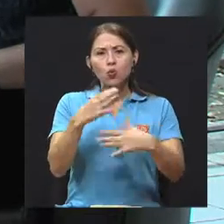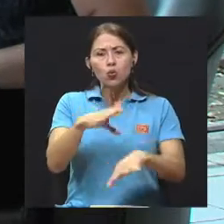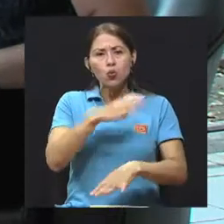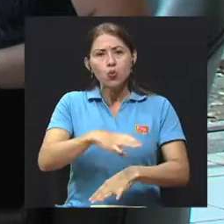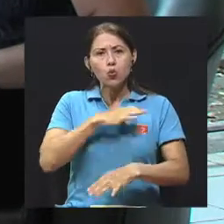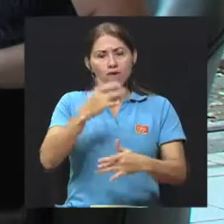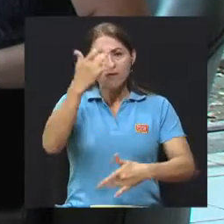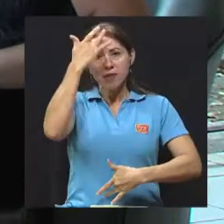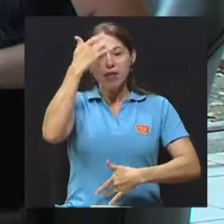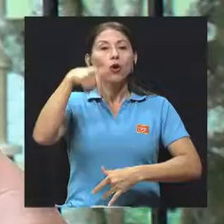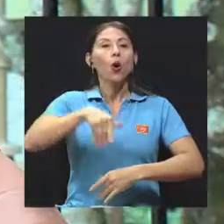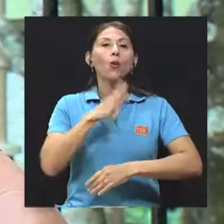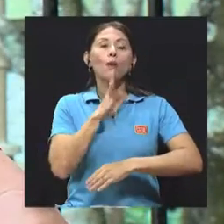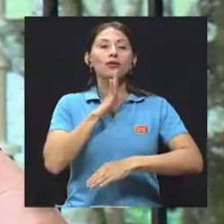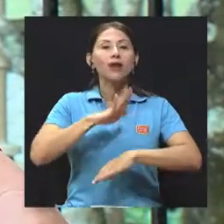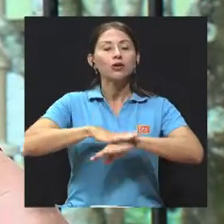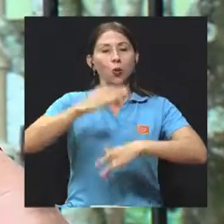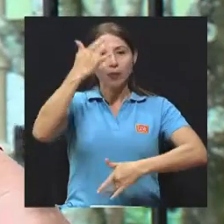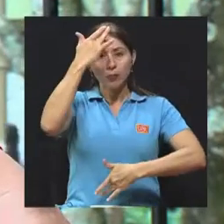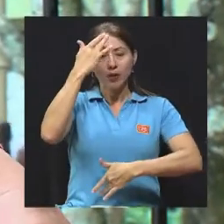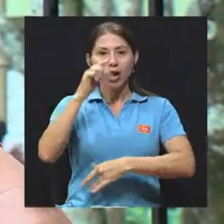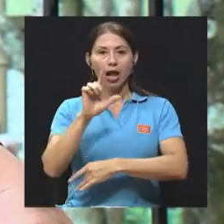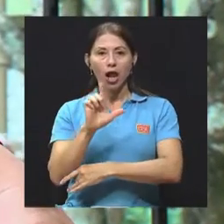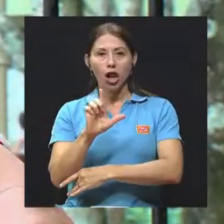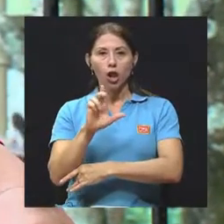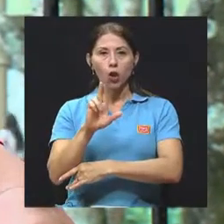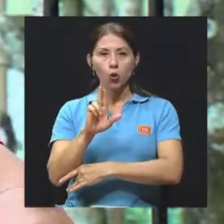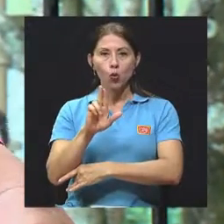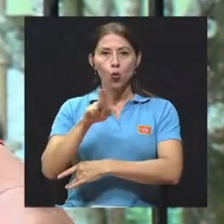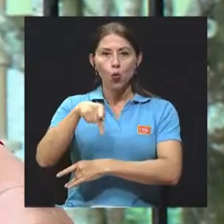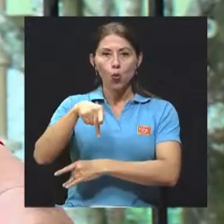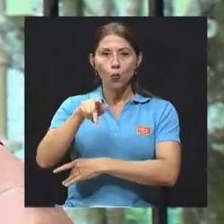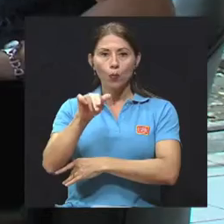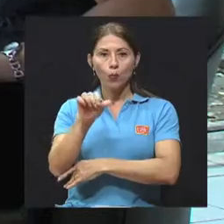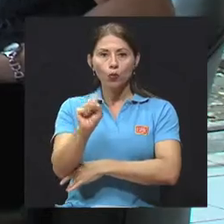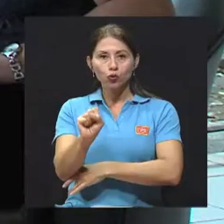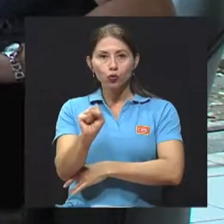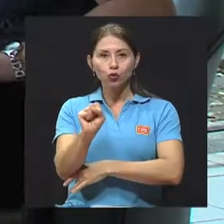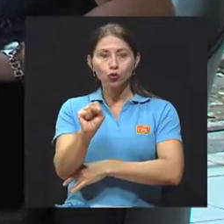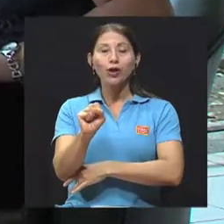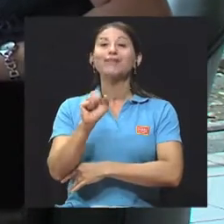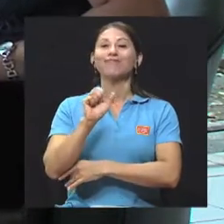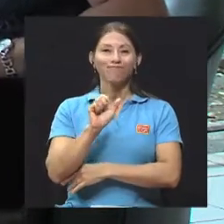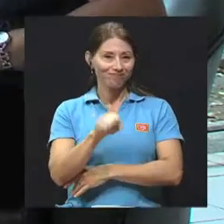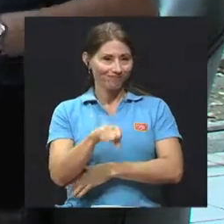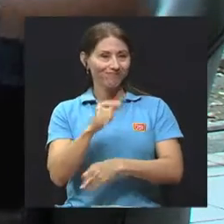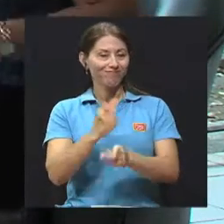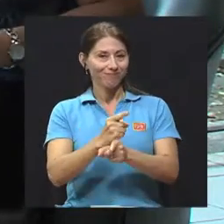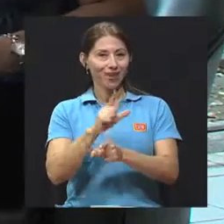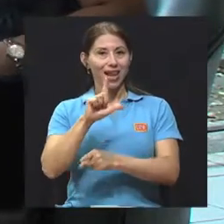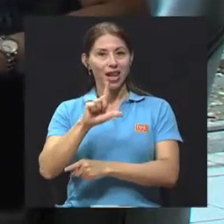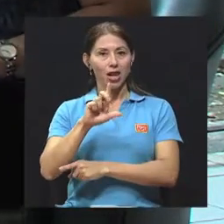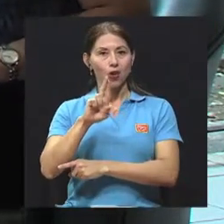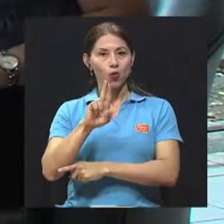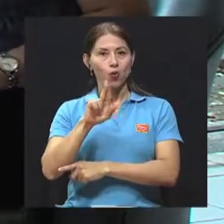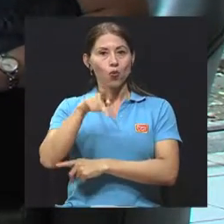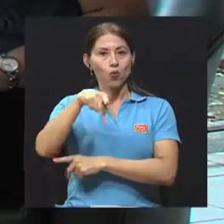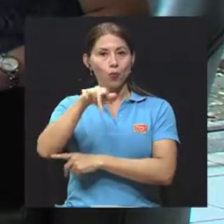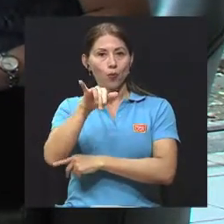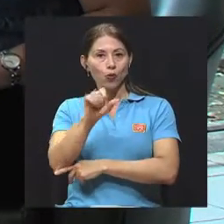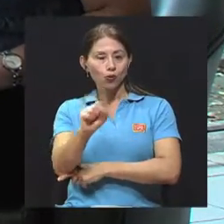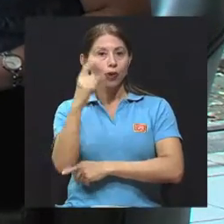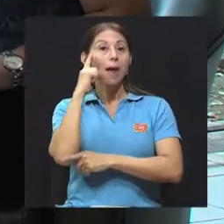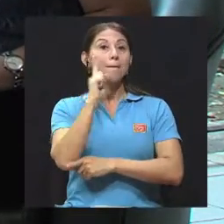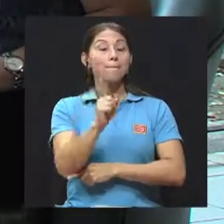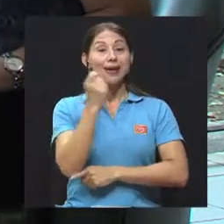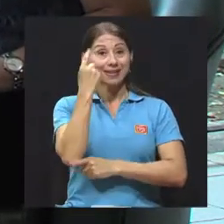Y es que el día de hoy vamos a conversar acerca del lupus. Exactamente, del lupus. Y para conversar más sobre este tema y entender mejor de qué se trata este